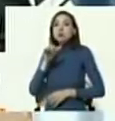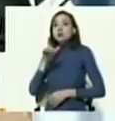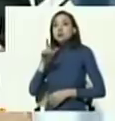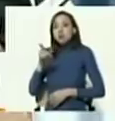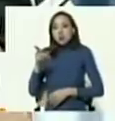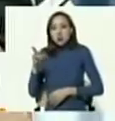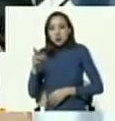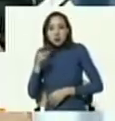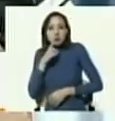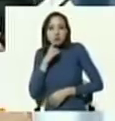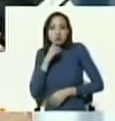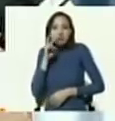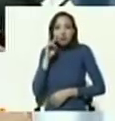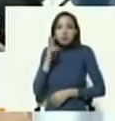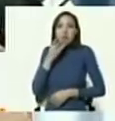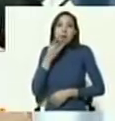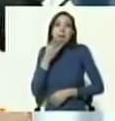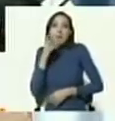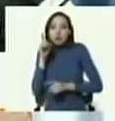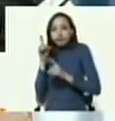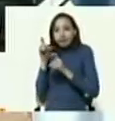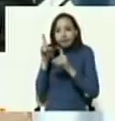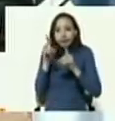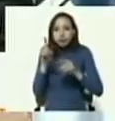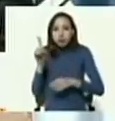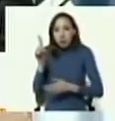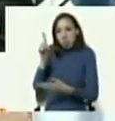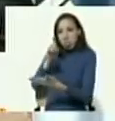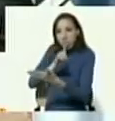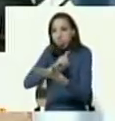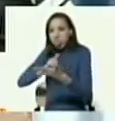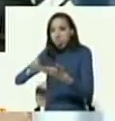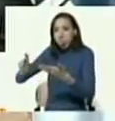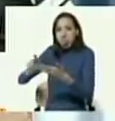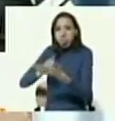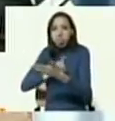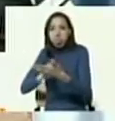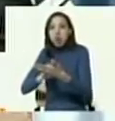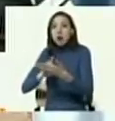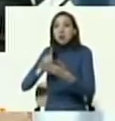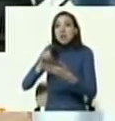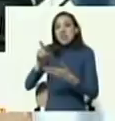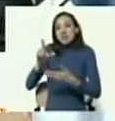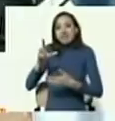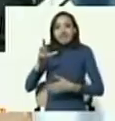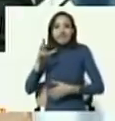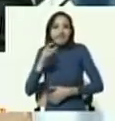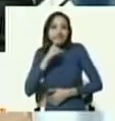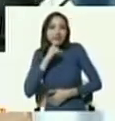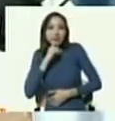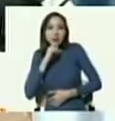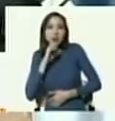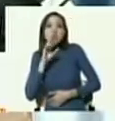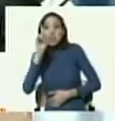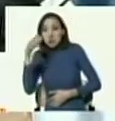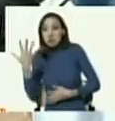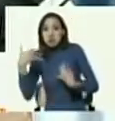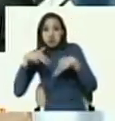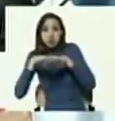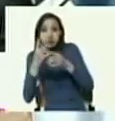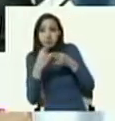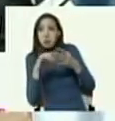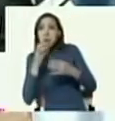detectada por los rayos X. Incluso se puede mezclar con otros compuestos tales como aceites, lociones, champú y